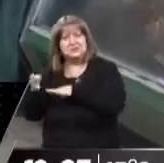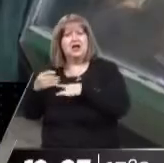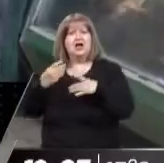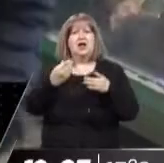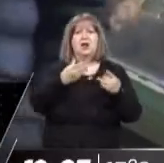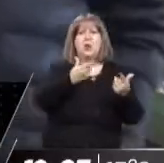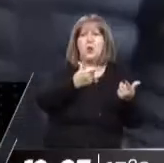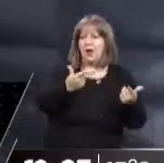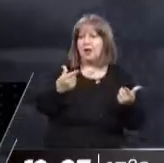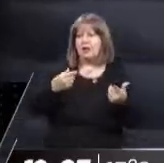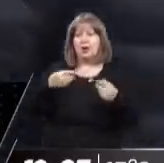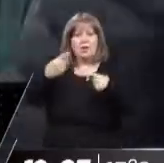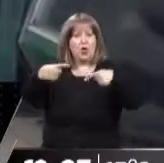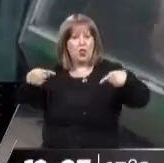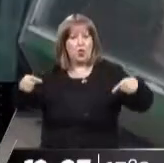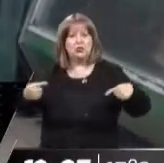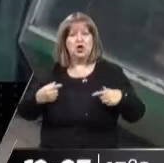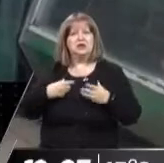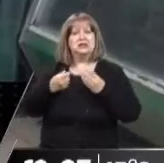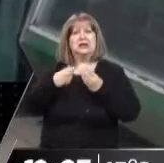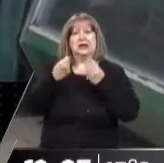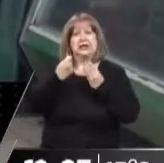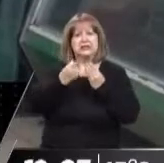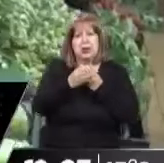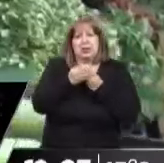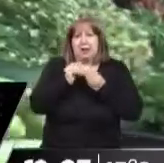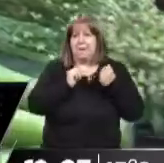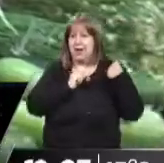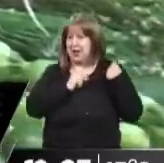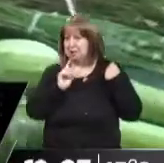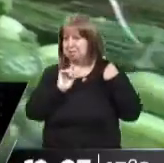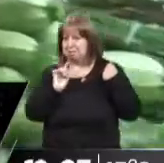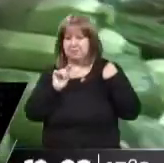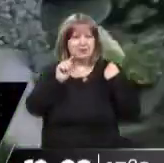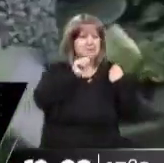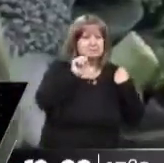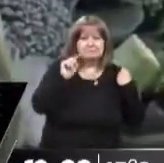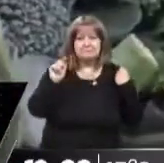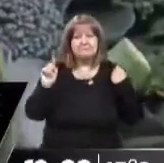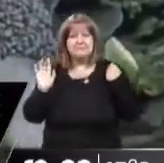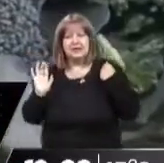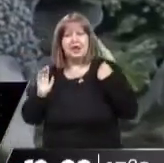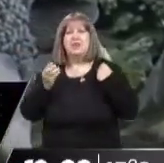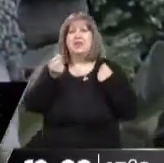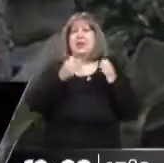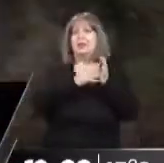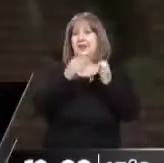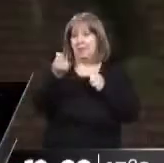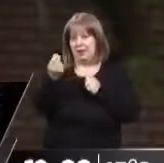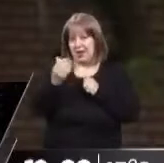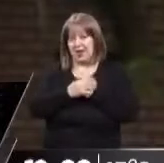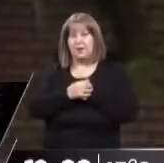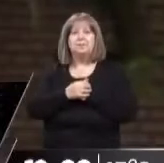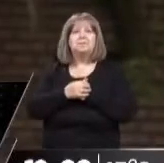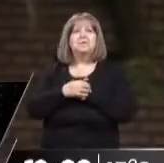faltante de stock de productos, se gasta menos y los consumidores eligen el canal de compras principalmente por precio. El consumidor exige